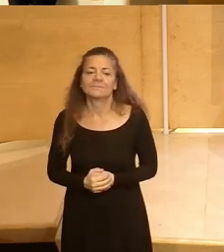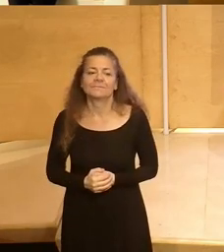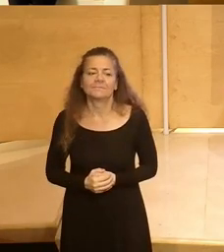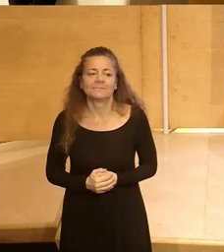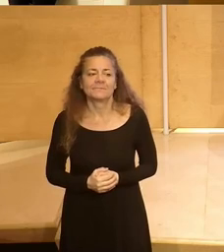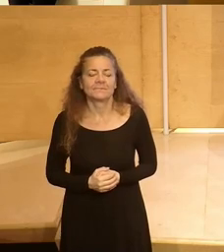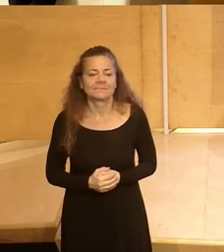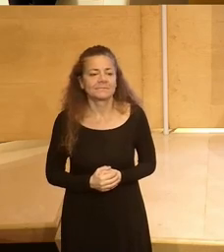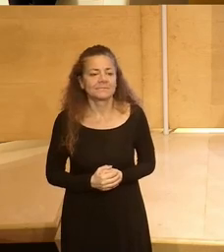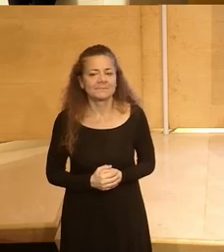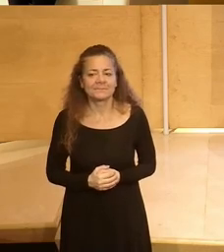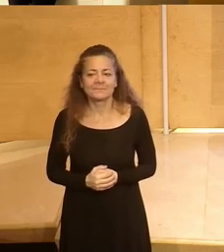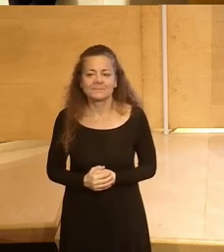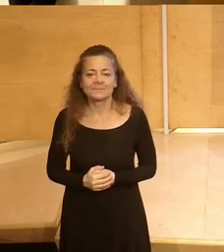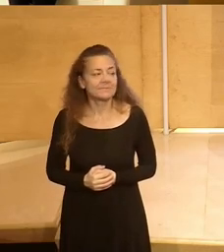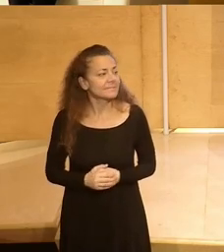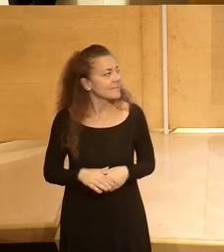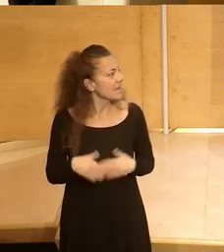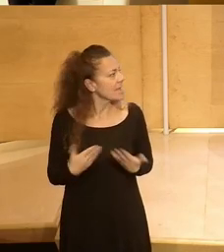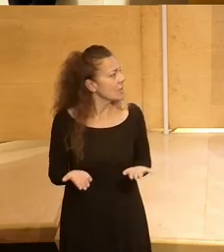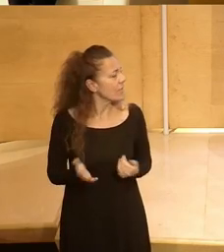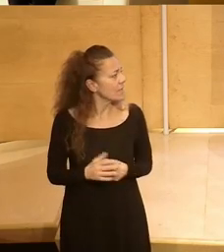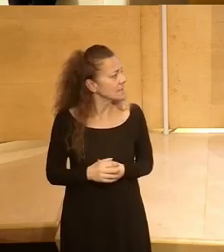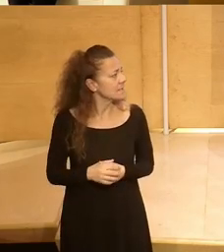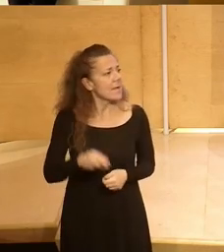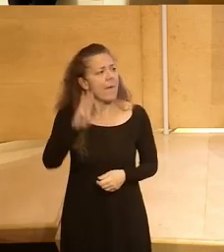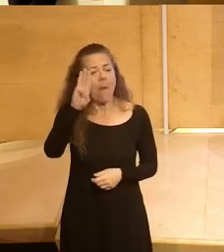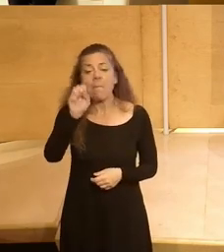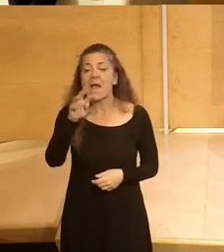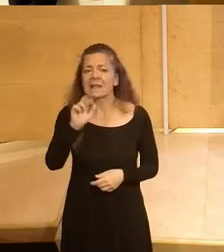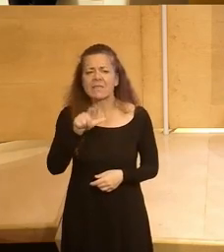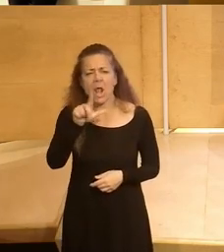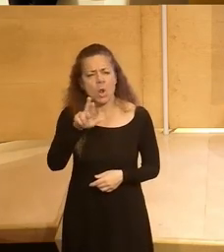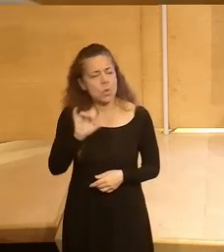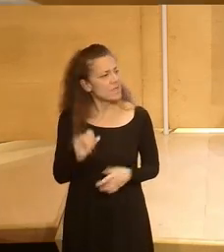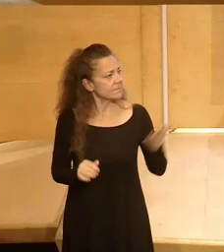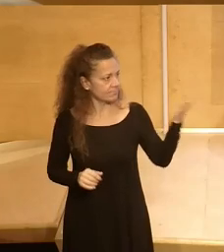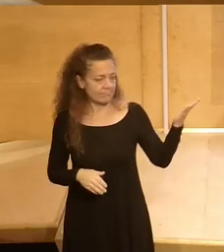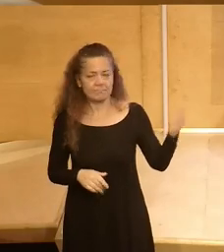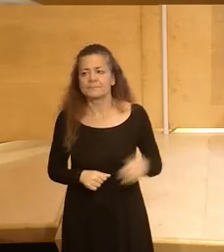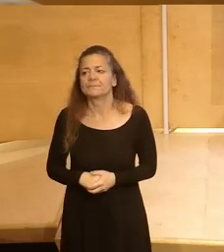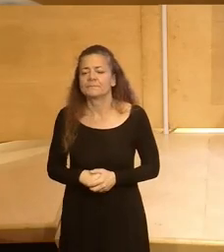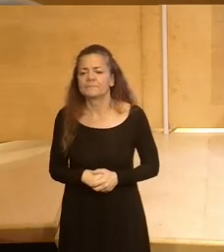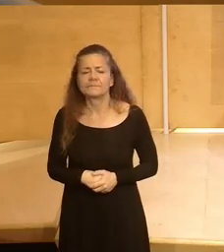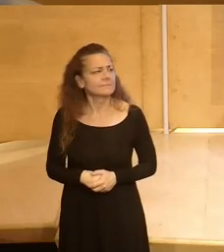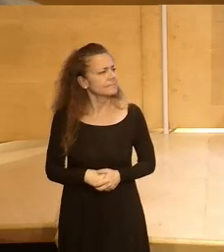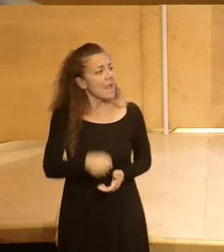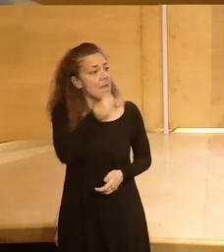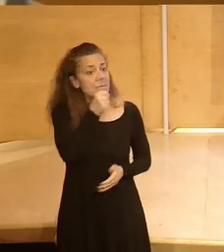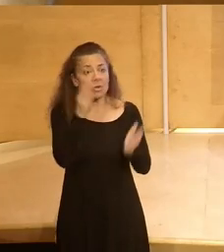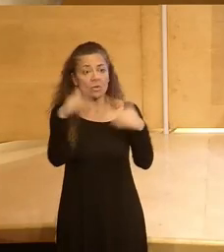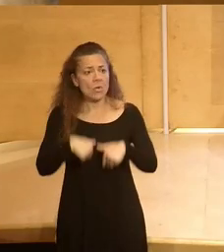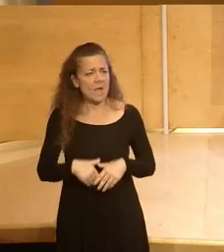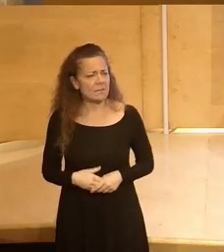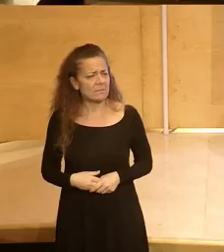y ¿dónde están Patricia y Luis? Adelante ¿no tenéis micro?